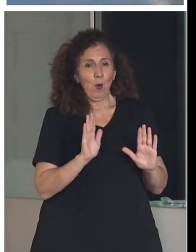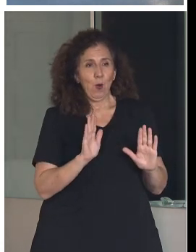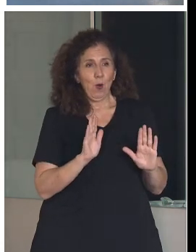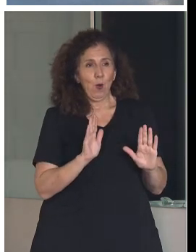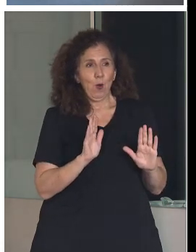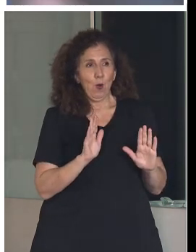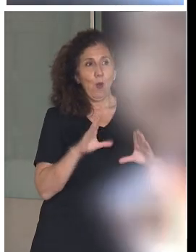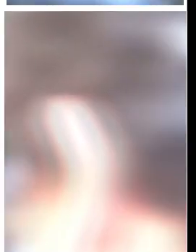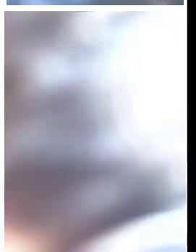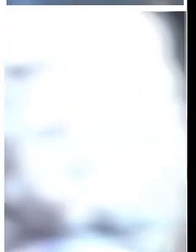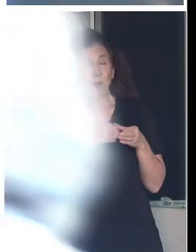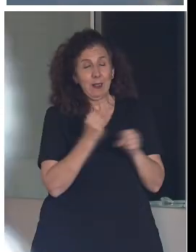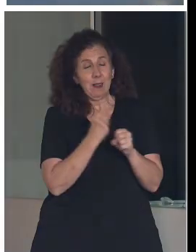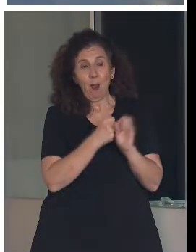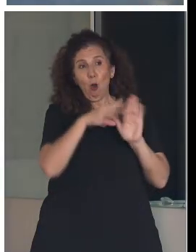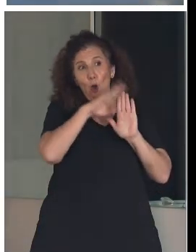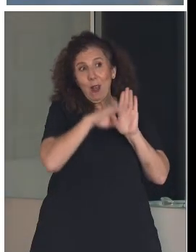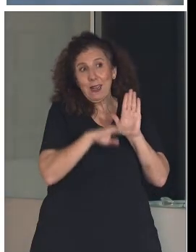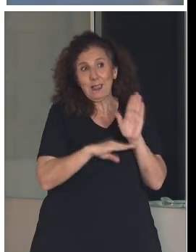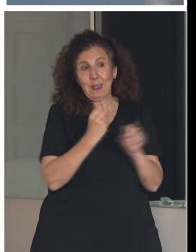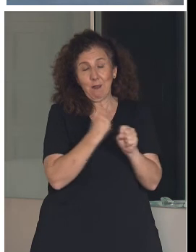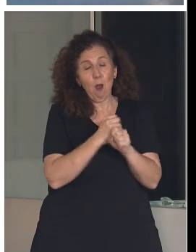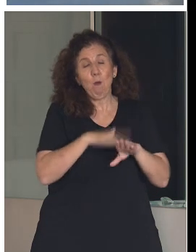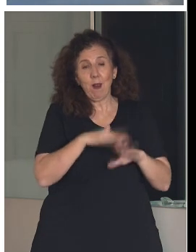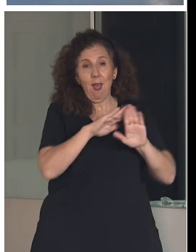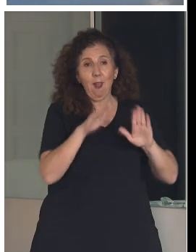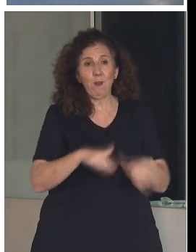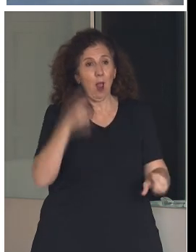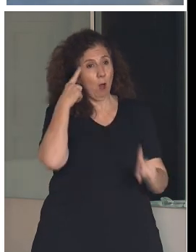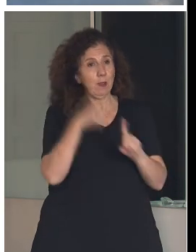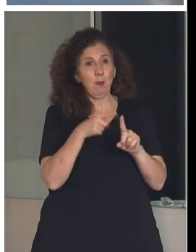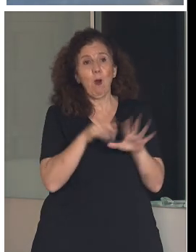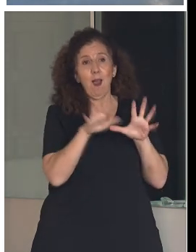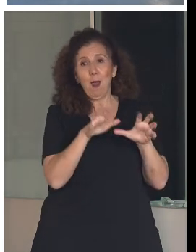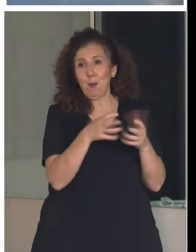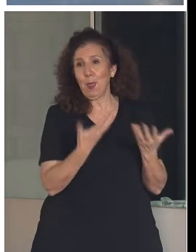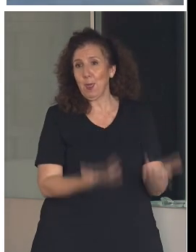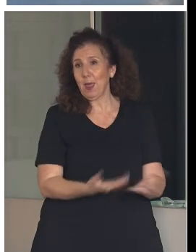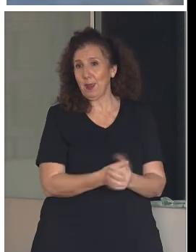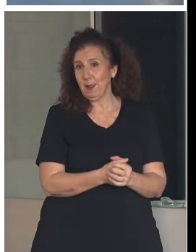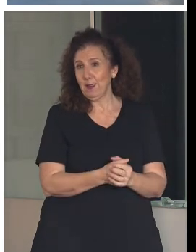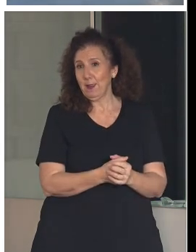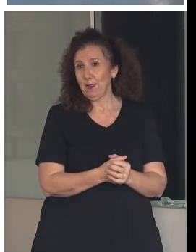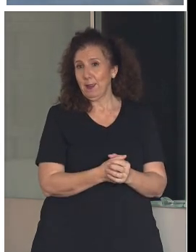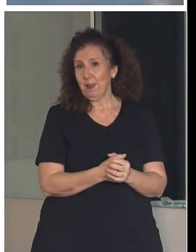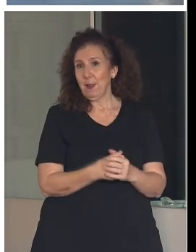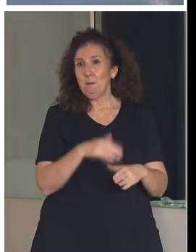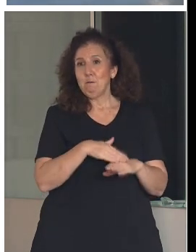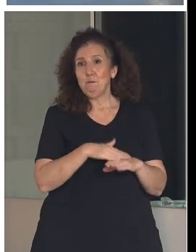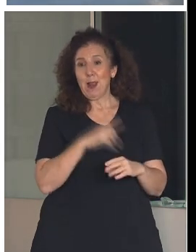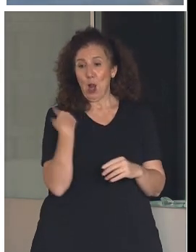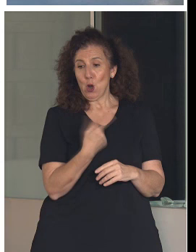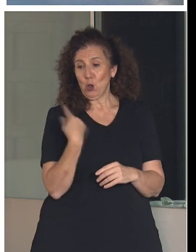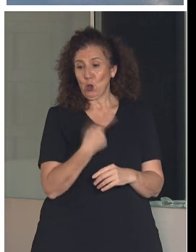visitas de trabajo son para aprender. Y para nosotros sería, bueno, sería genial